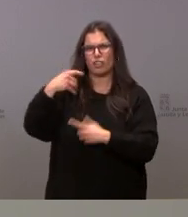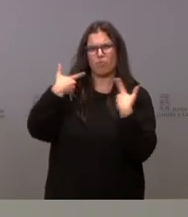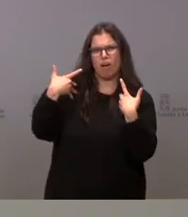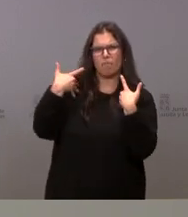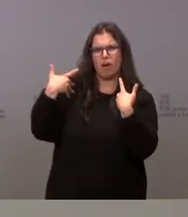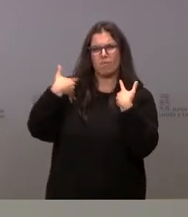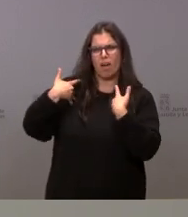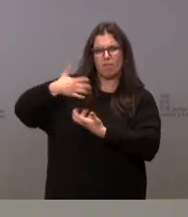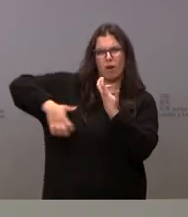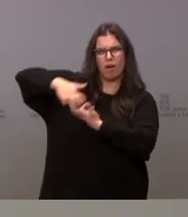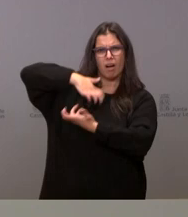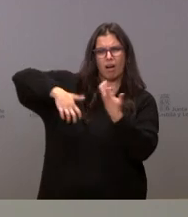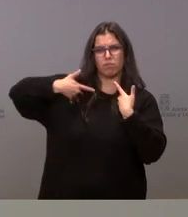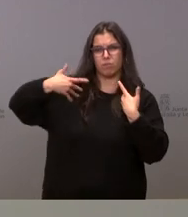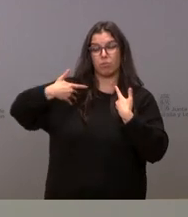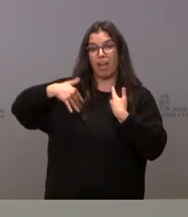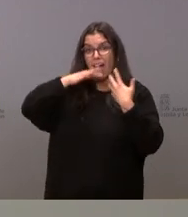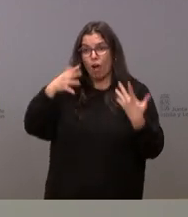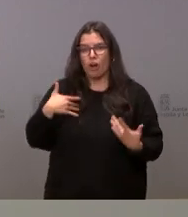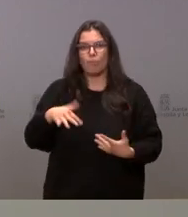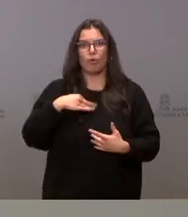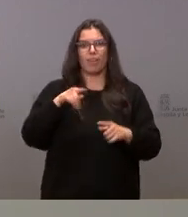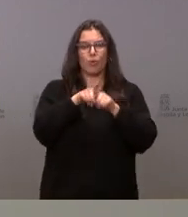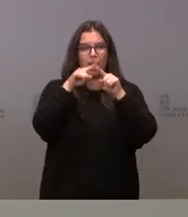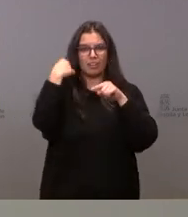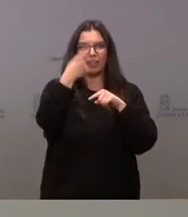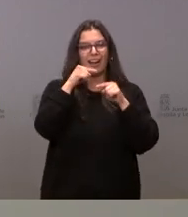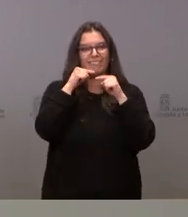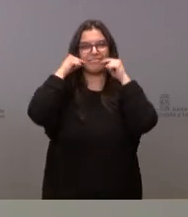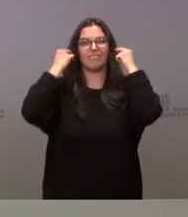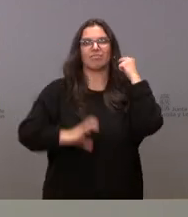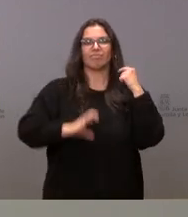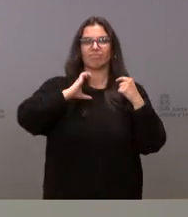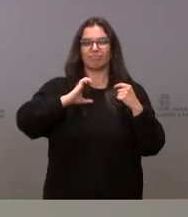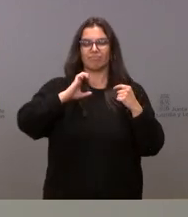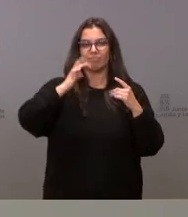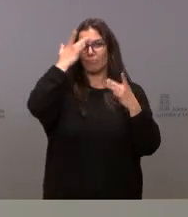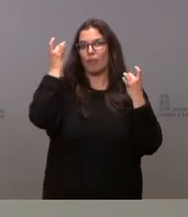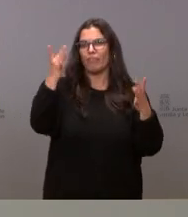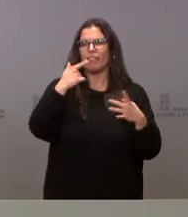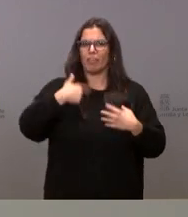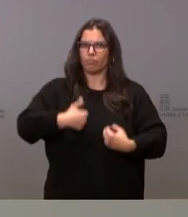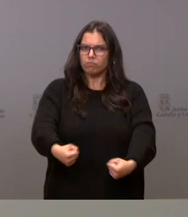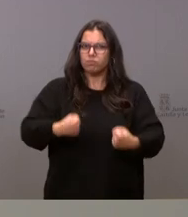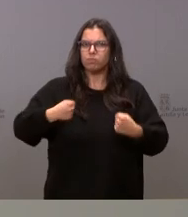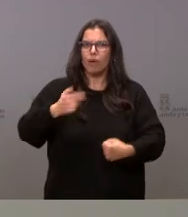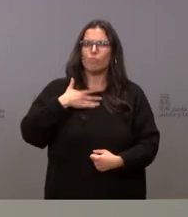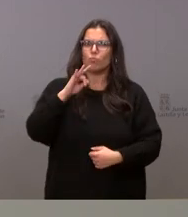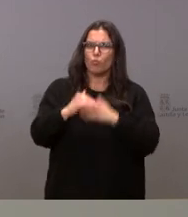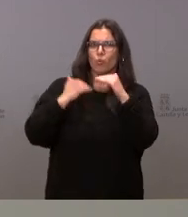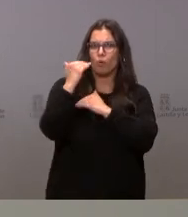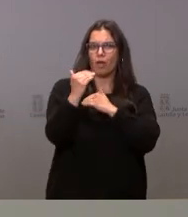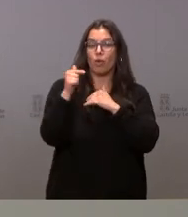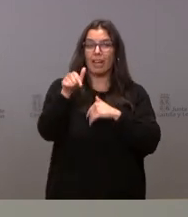sido capaz de estos días mirarse al espejo y sonreírse y reconocerse y decir soy fuerte y he sido capaz de conseguirlo.